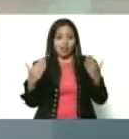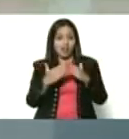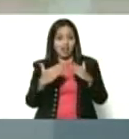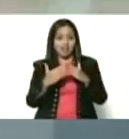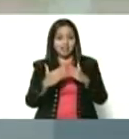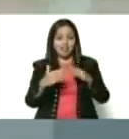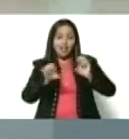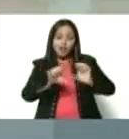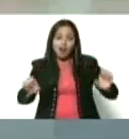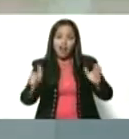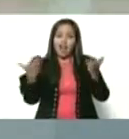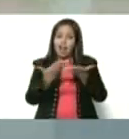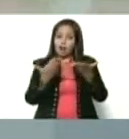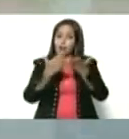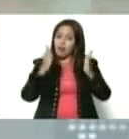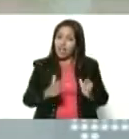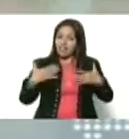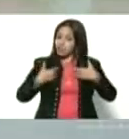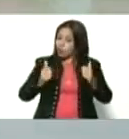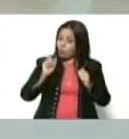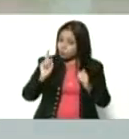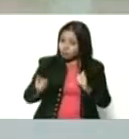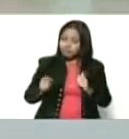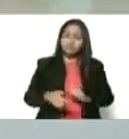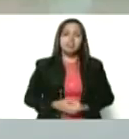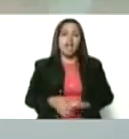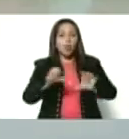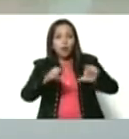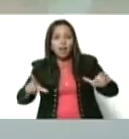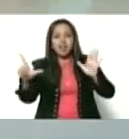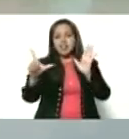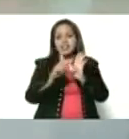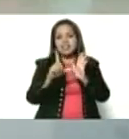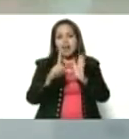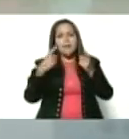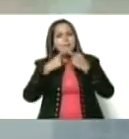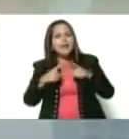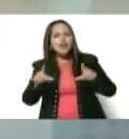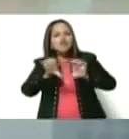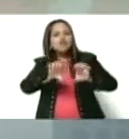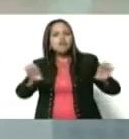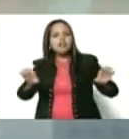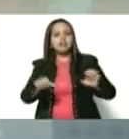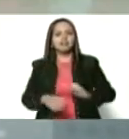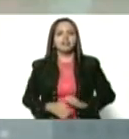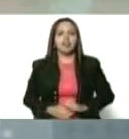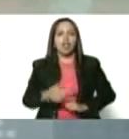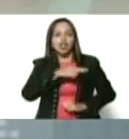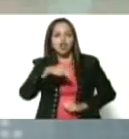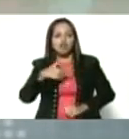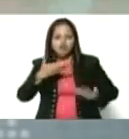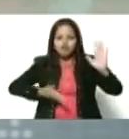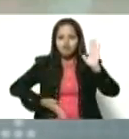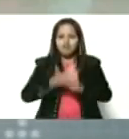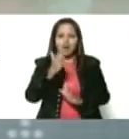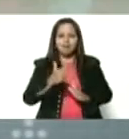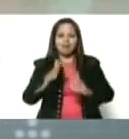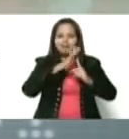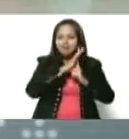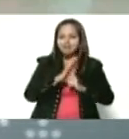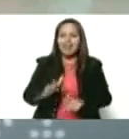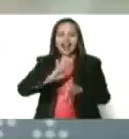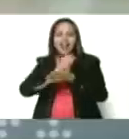educarlos en la escuela, Aristóbulo, educarlos en el liceo, pero es a través de la educación que nosotros vamos a vencer